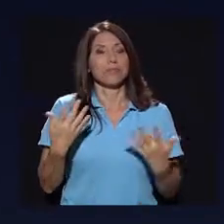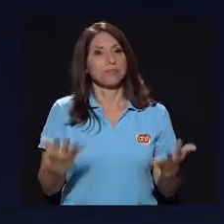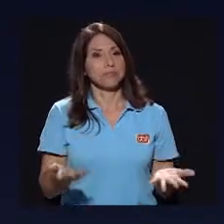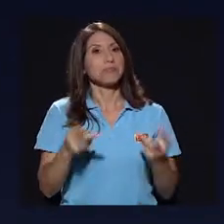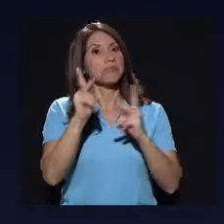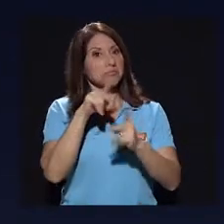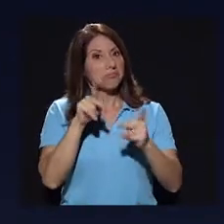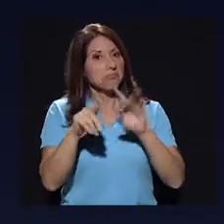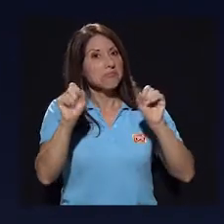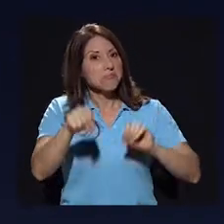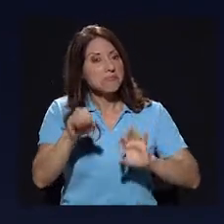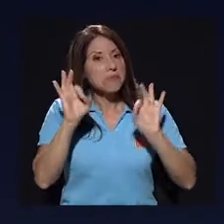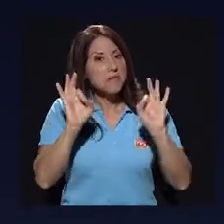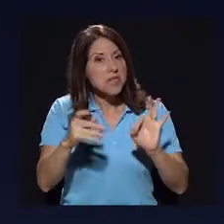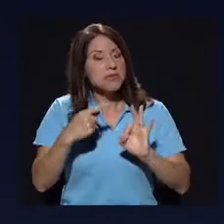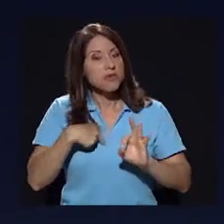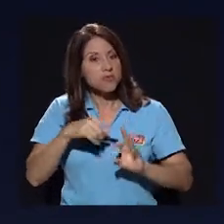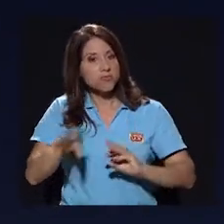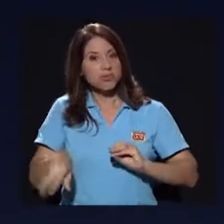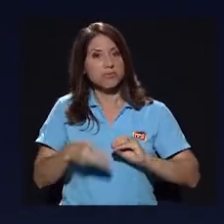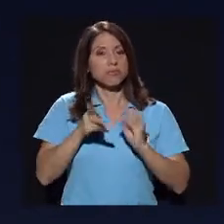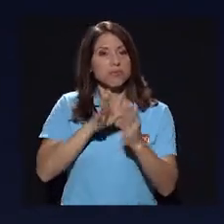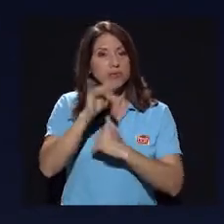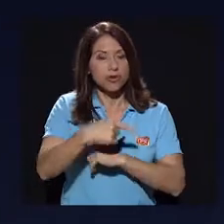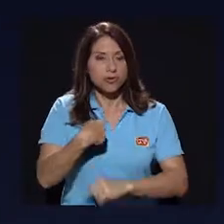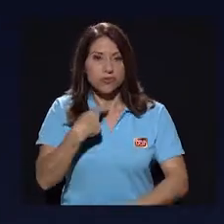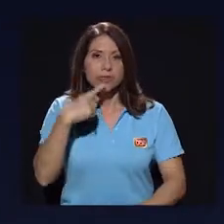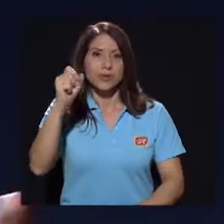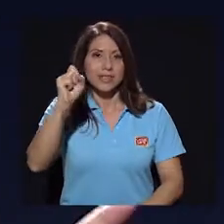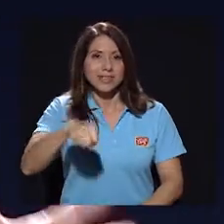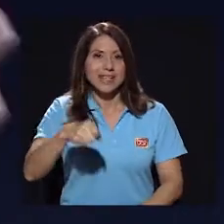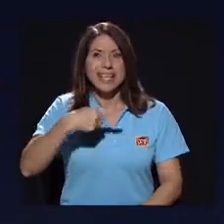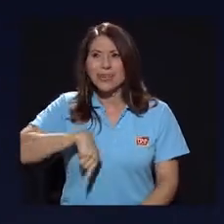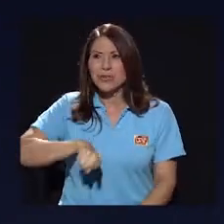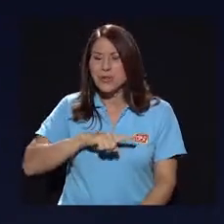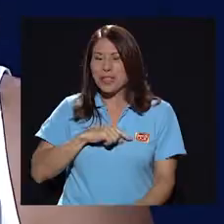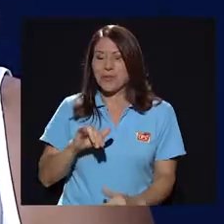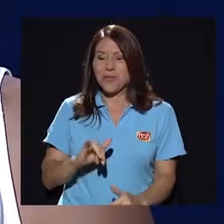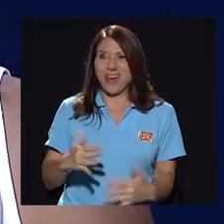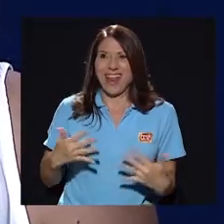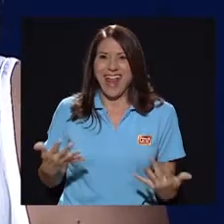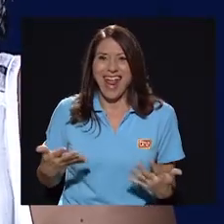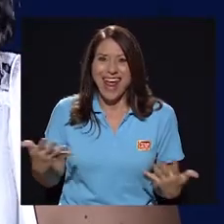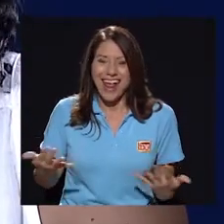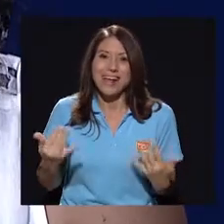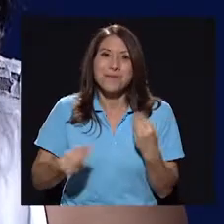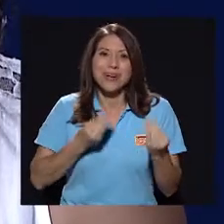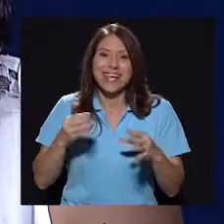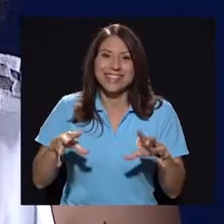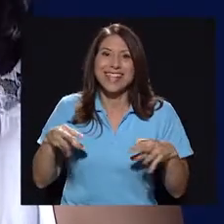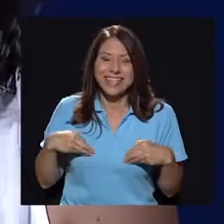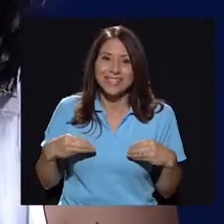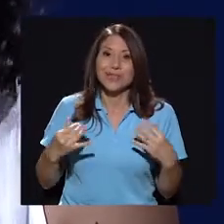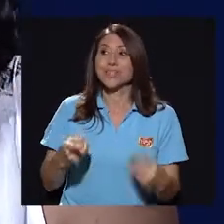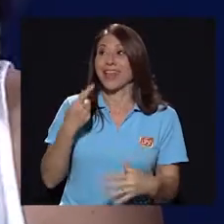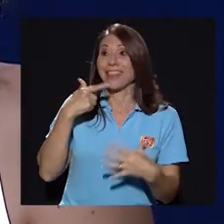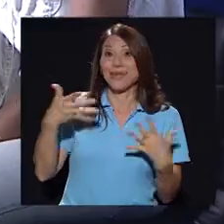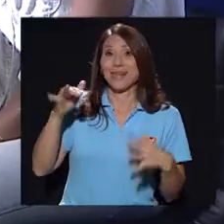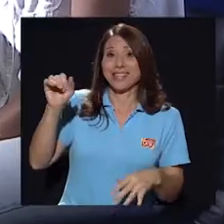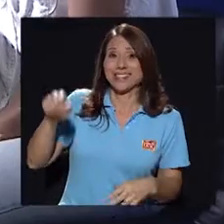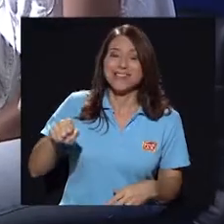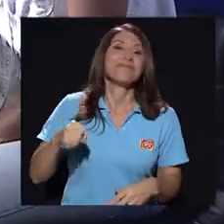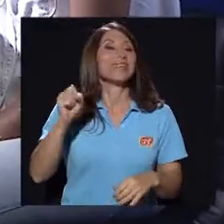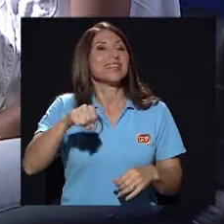él dijo, bueno, perfecto, sí, está bien, yo me sumo al proyecto, digo que sí, para nosotros era como, ¿qué? ¿Qué es esto? ¿Verdad? Como una locura.